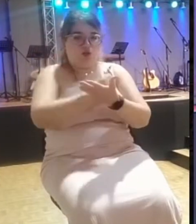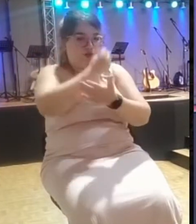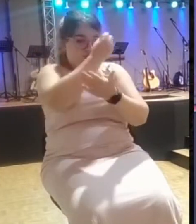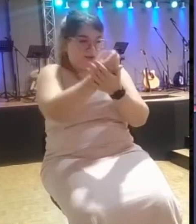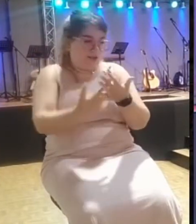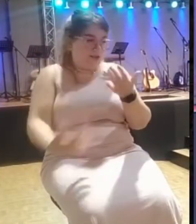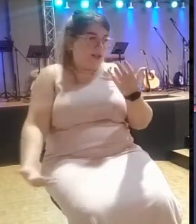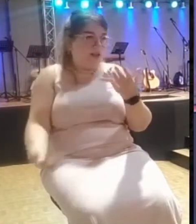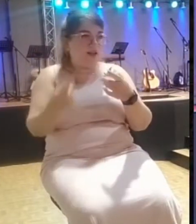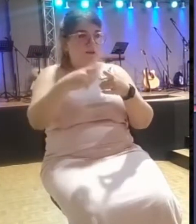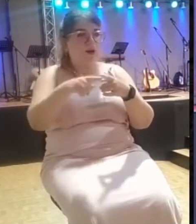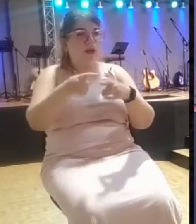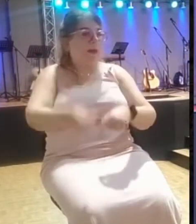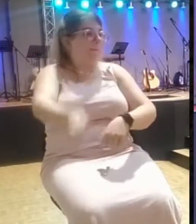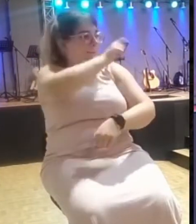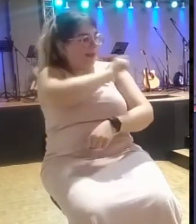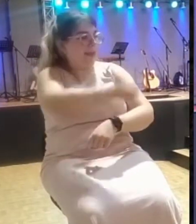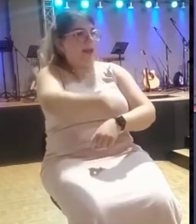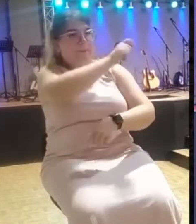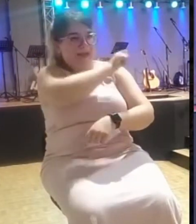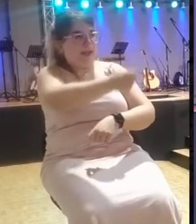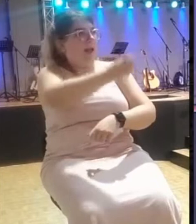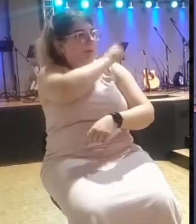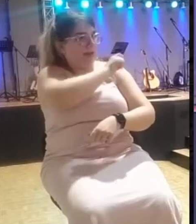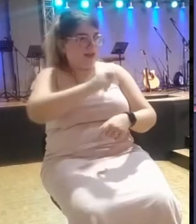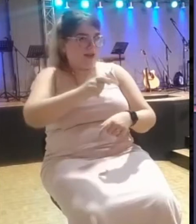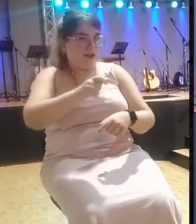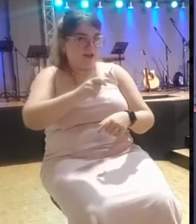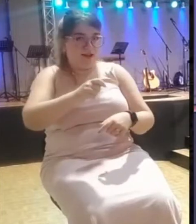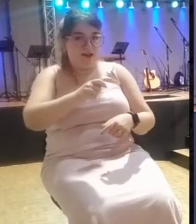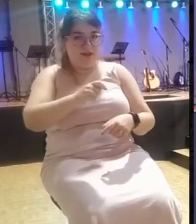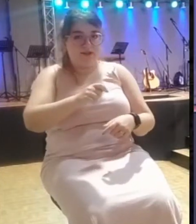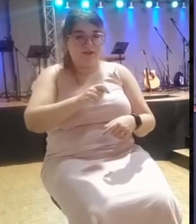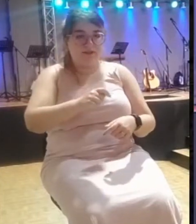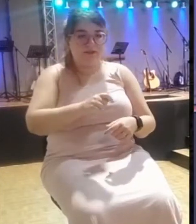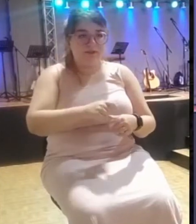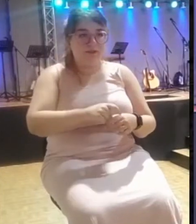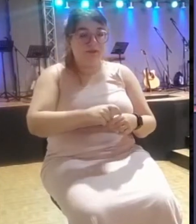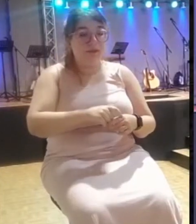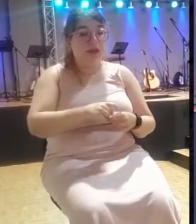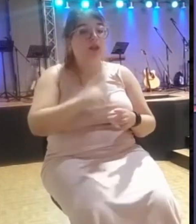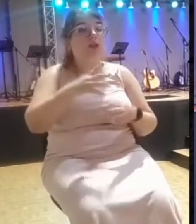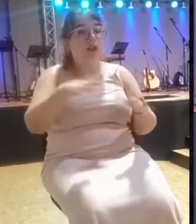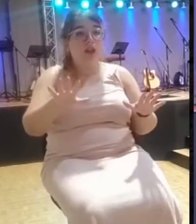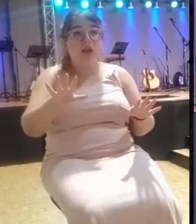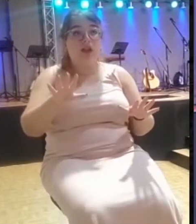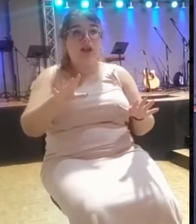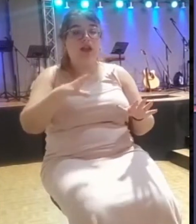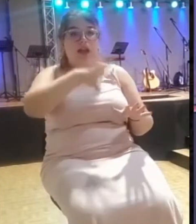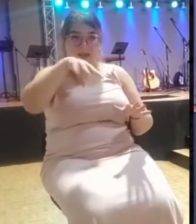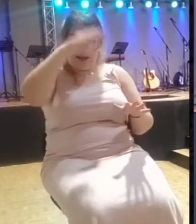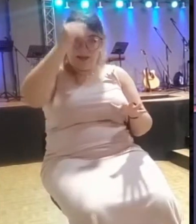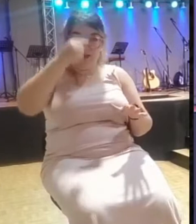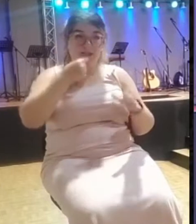dice que con lancetas se estaban dando todo el tiempo. Estaban expulsados. Entonces dijo, bueno, pues mira, vamos a hacer una cosa. No